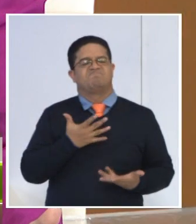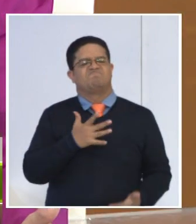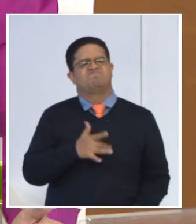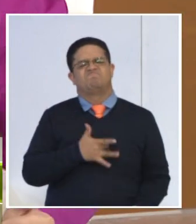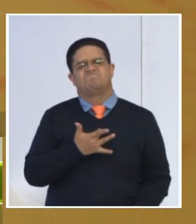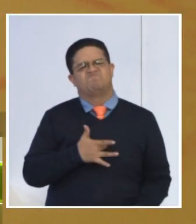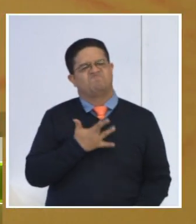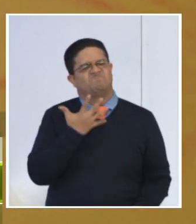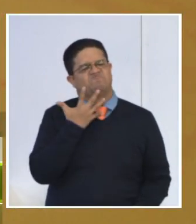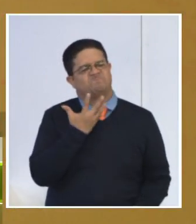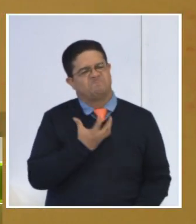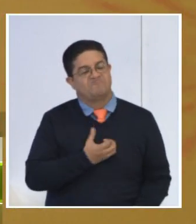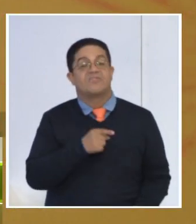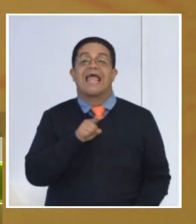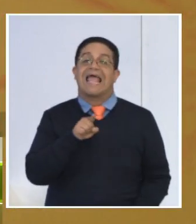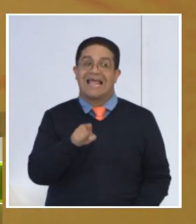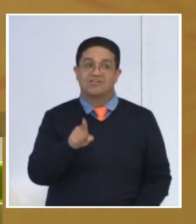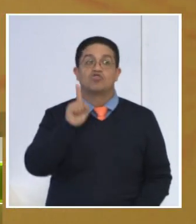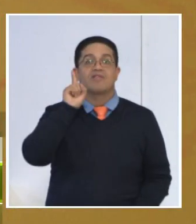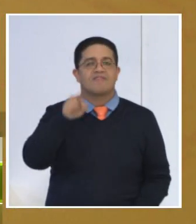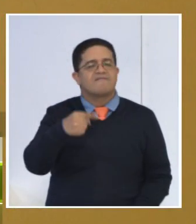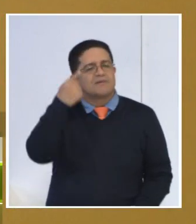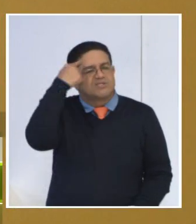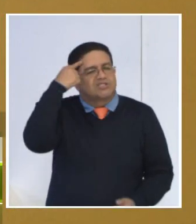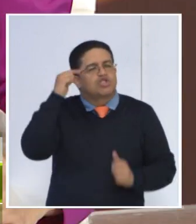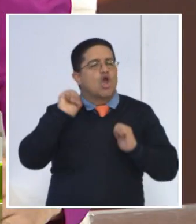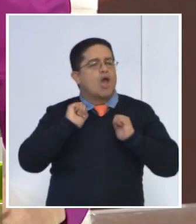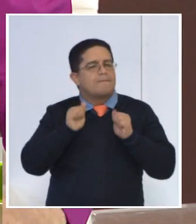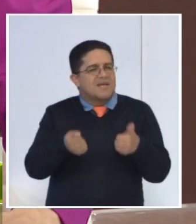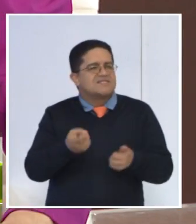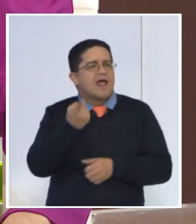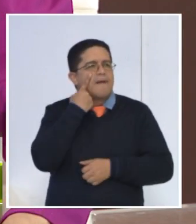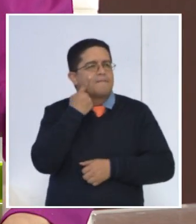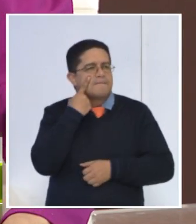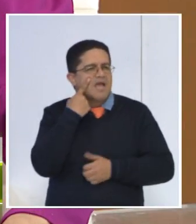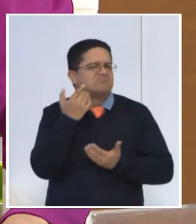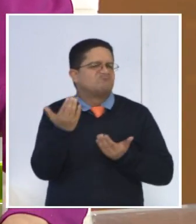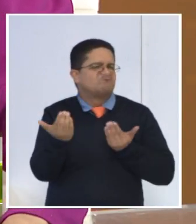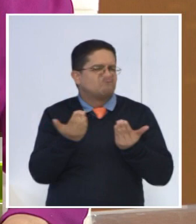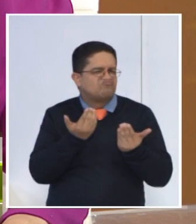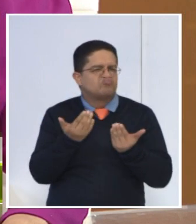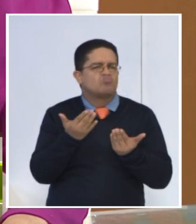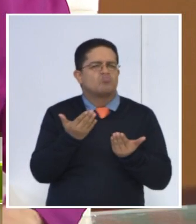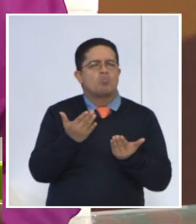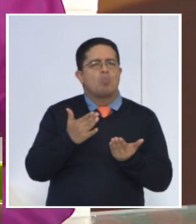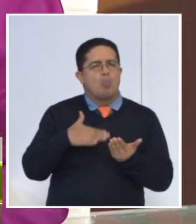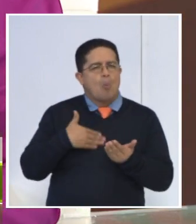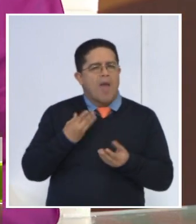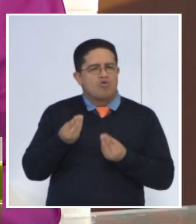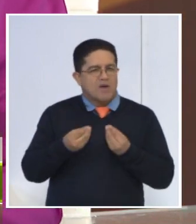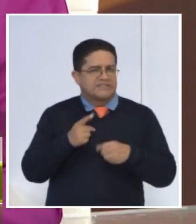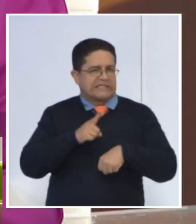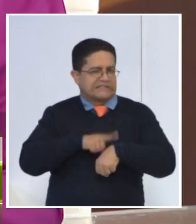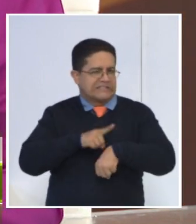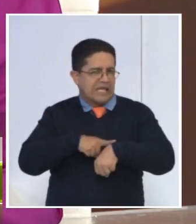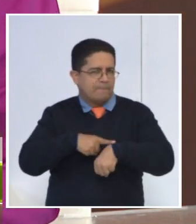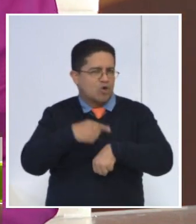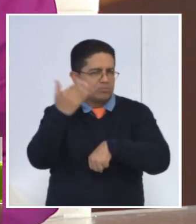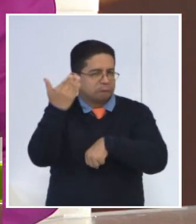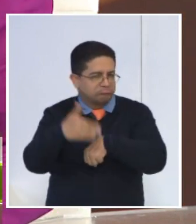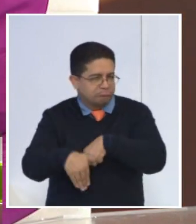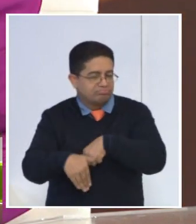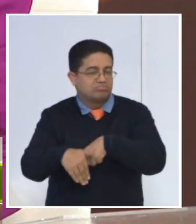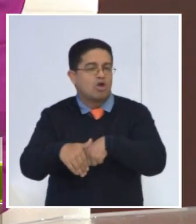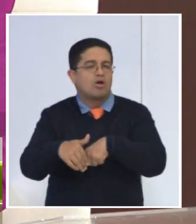frustrados. Entonces creo que también deberíamos comenzar viendo que puedo cumplir a corto plazo, que puedo cumplir a largo plazo.